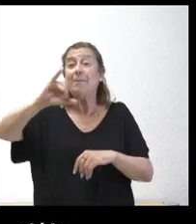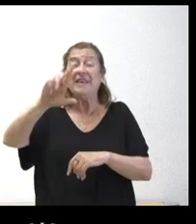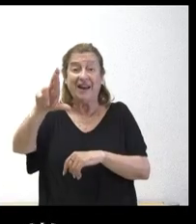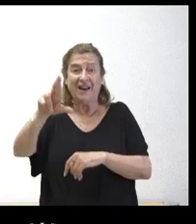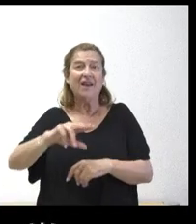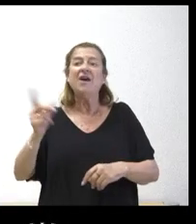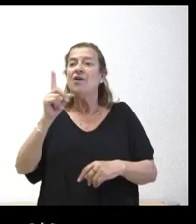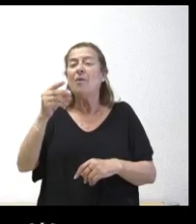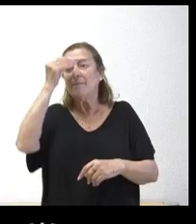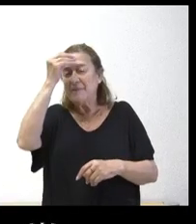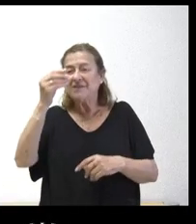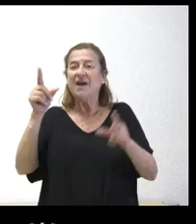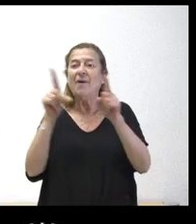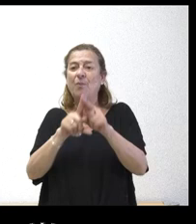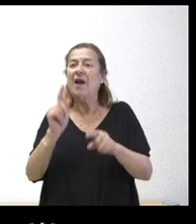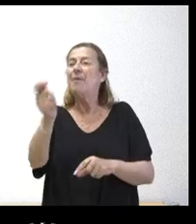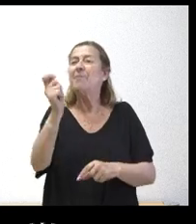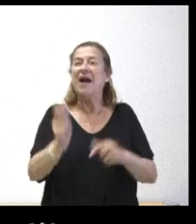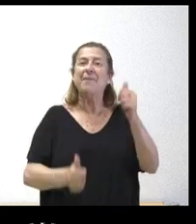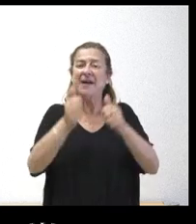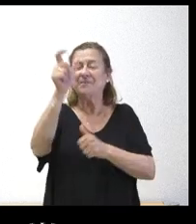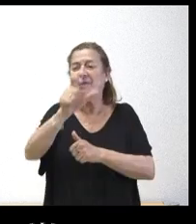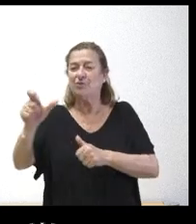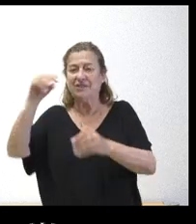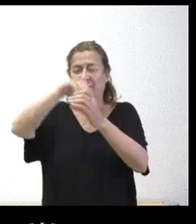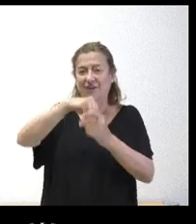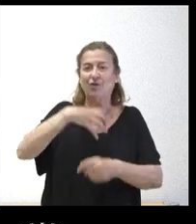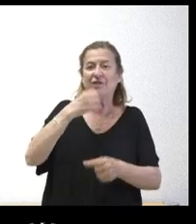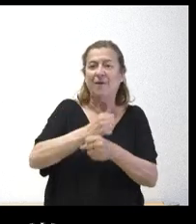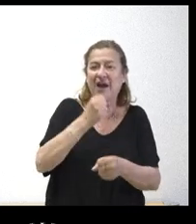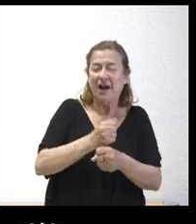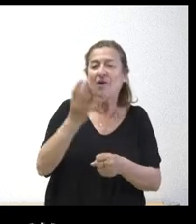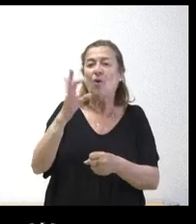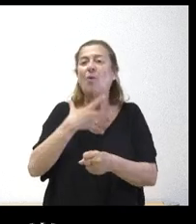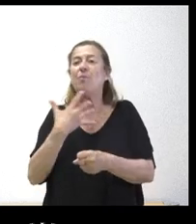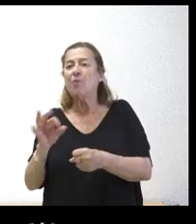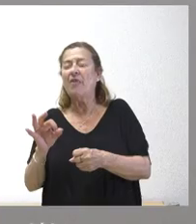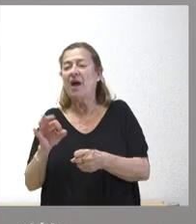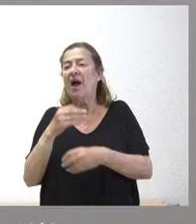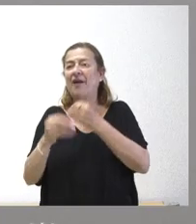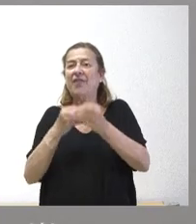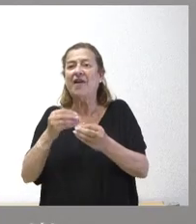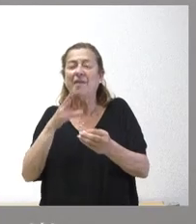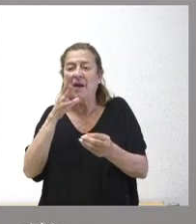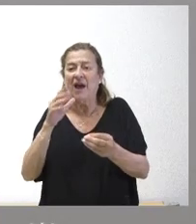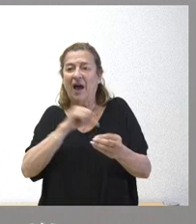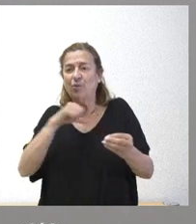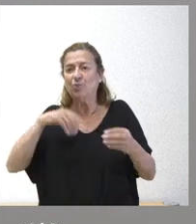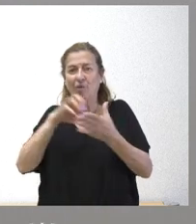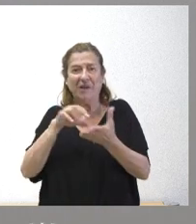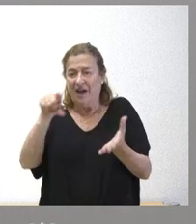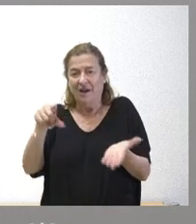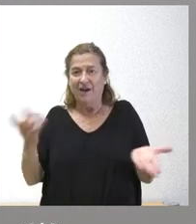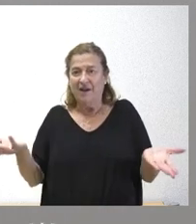plantean incrementar las retribuciones para los residentes o tomar otro tipo de medida que así pueda ser competencia autonómica? Es que estas cosas no van a